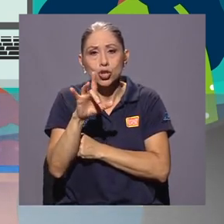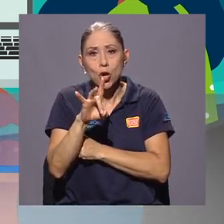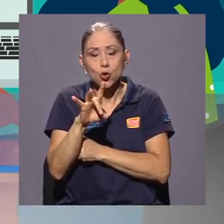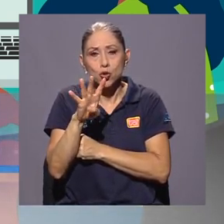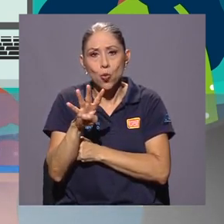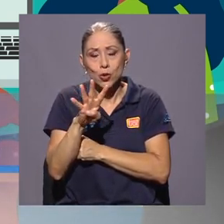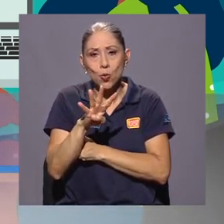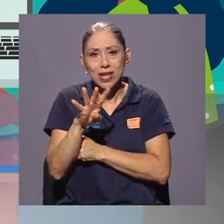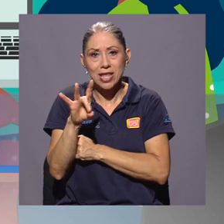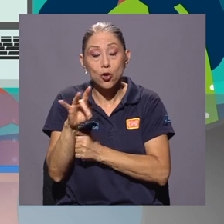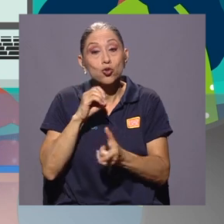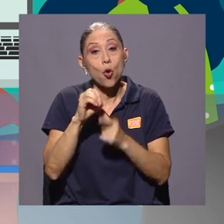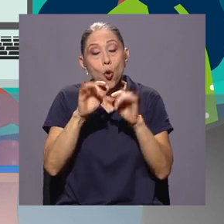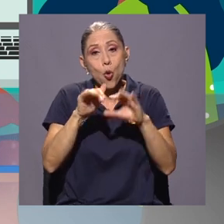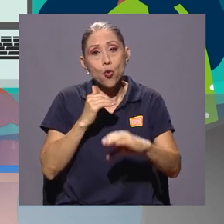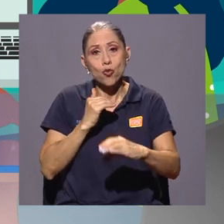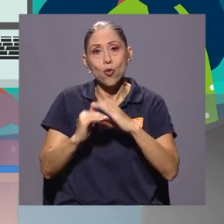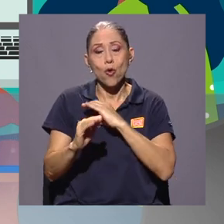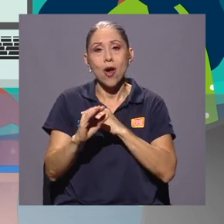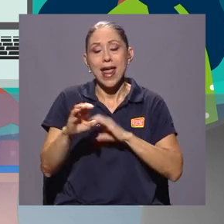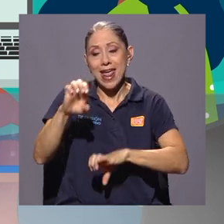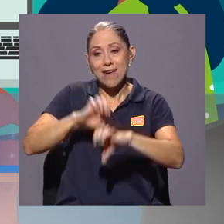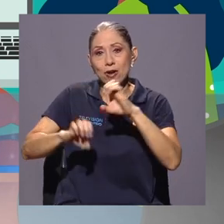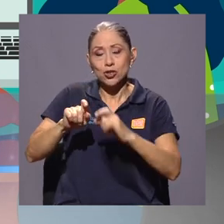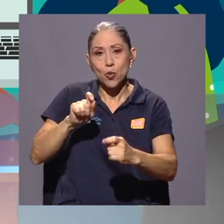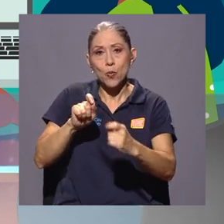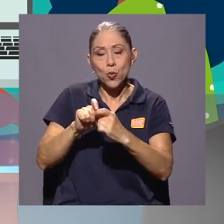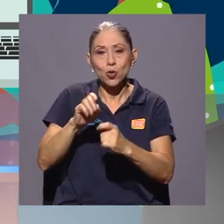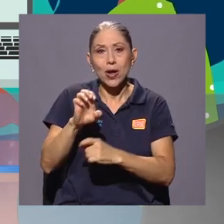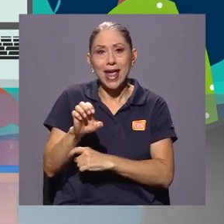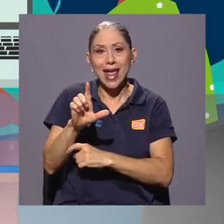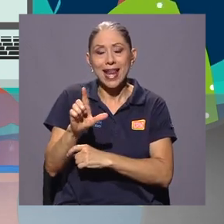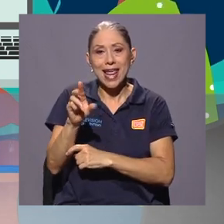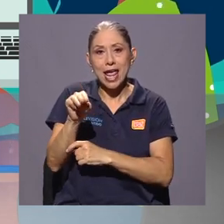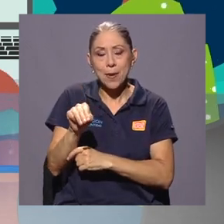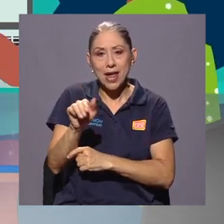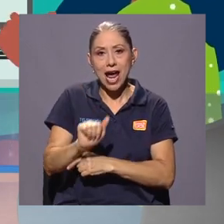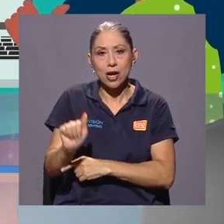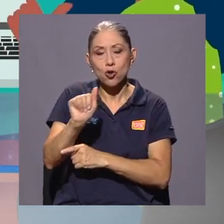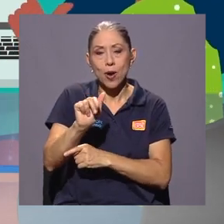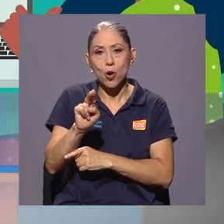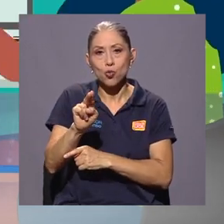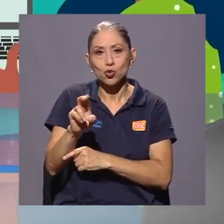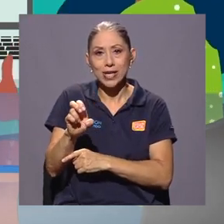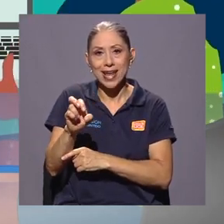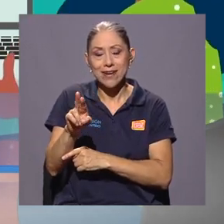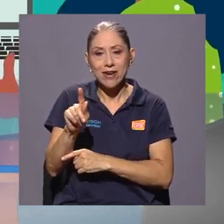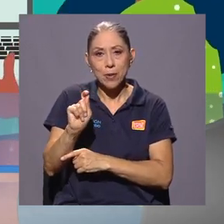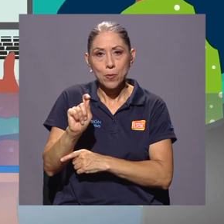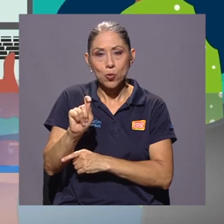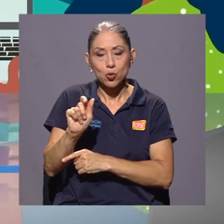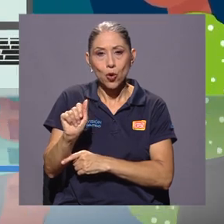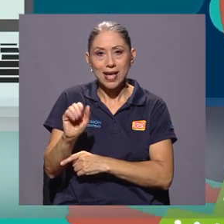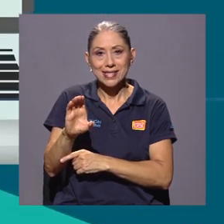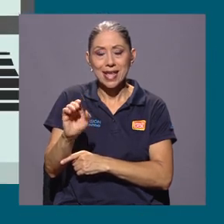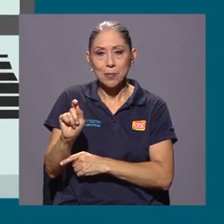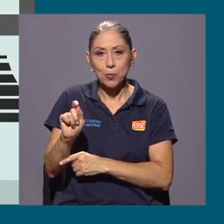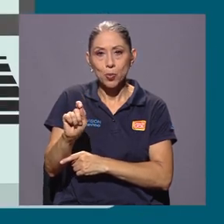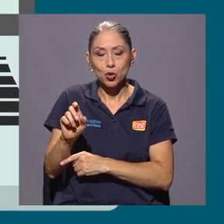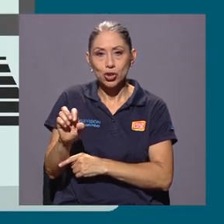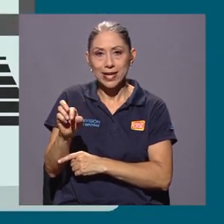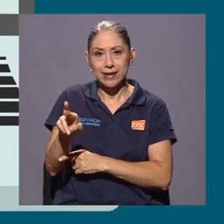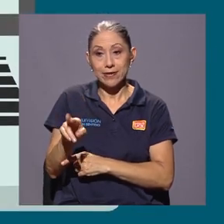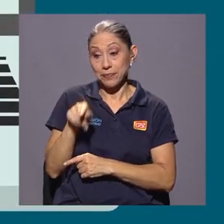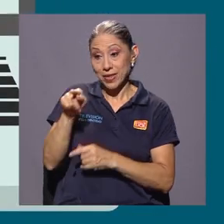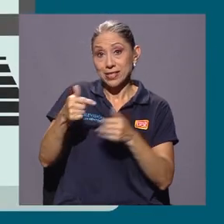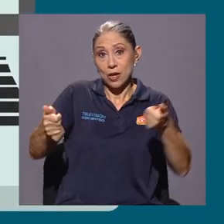-8448 o al correo electrónico evaluación.elm.ucr.ac.cr. Este